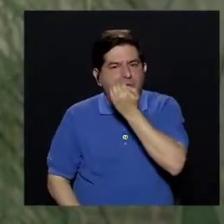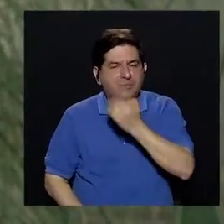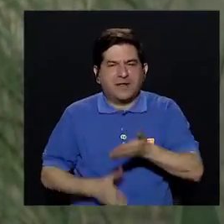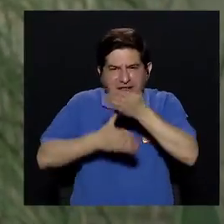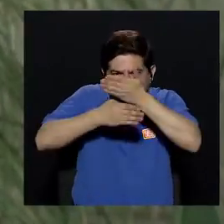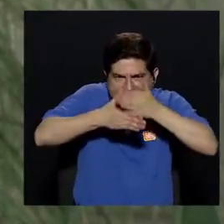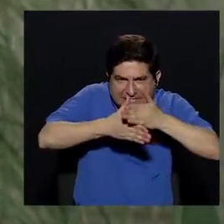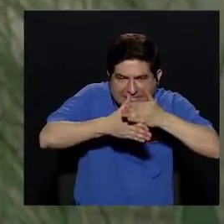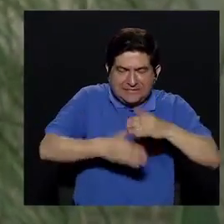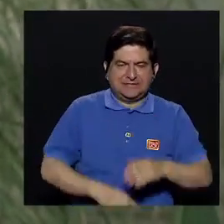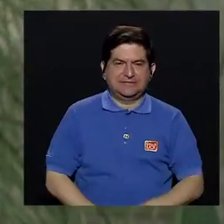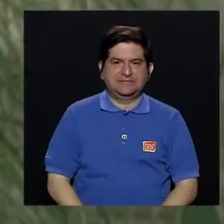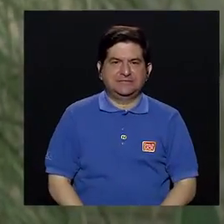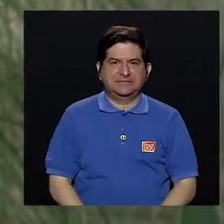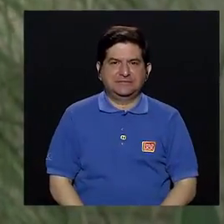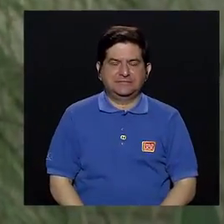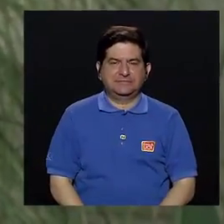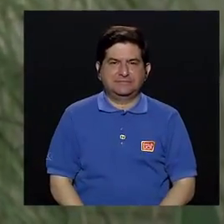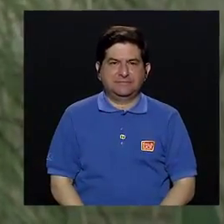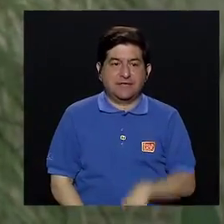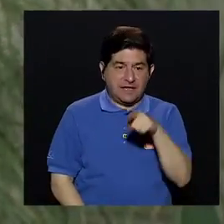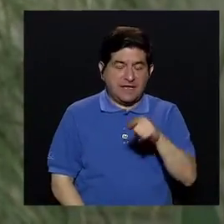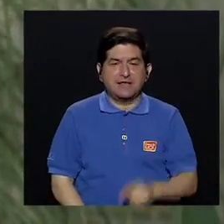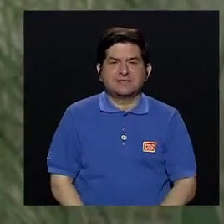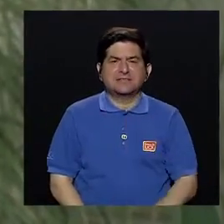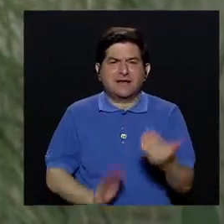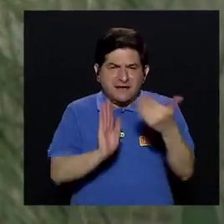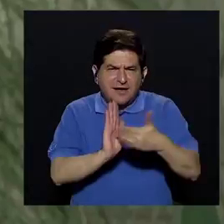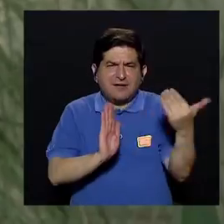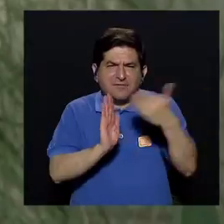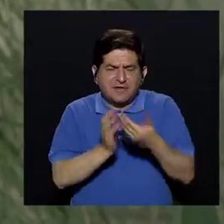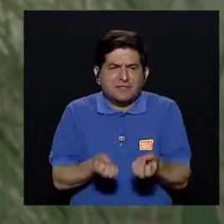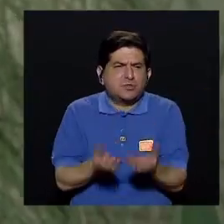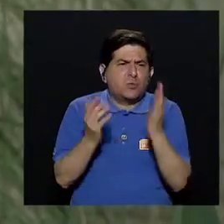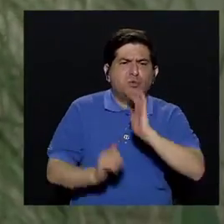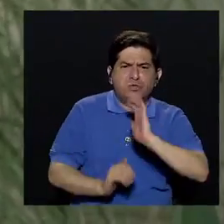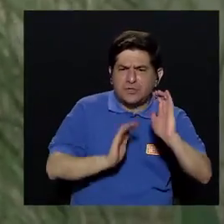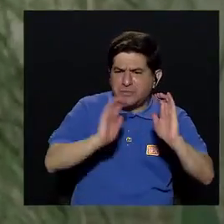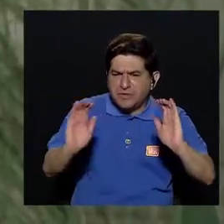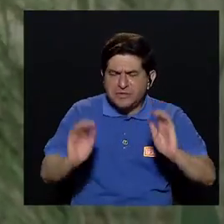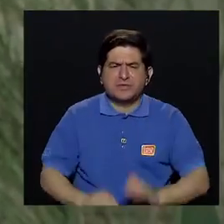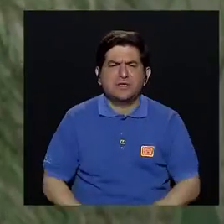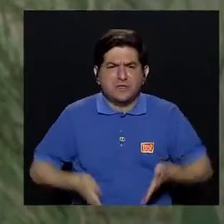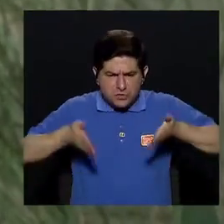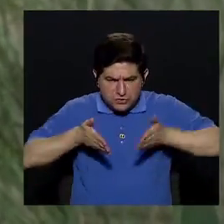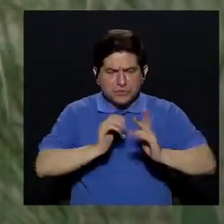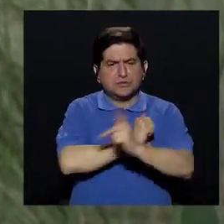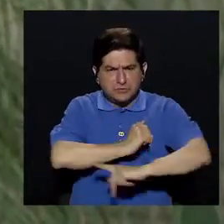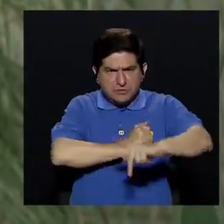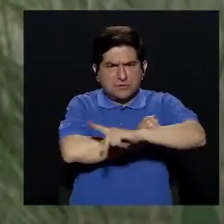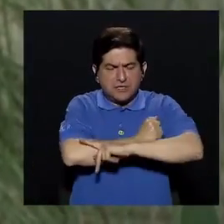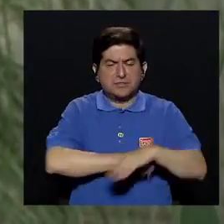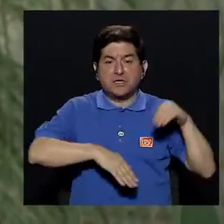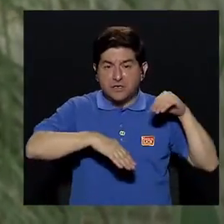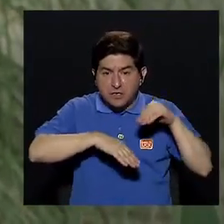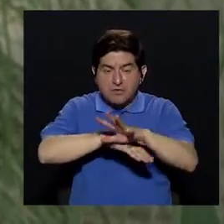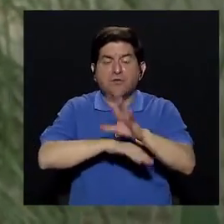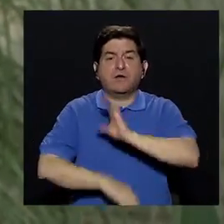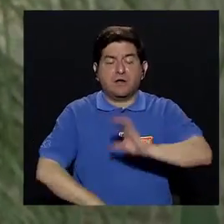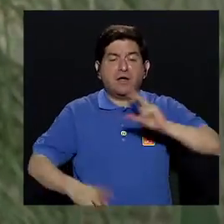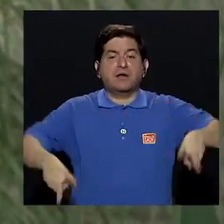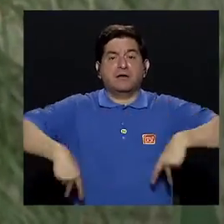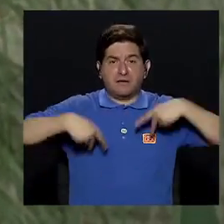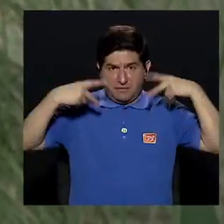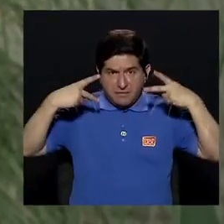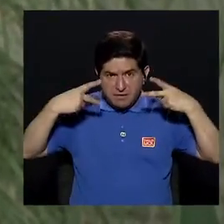y son malformaciones con las que muchos niños y niñas nacen en nuestro país repercuten en su